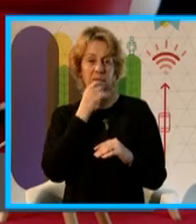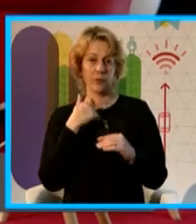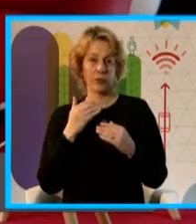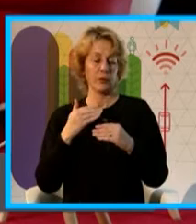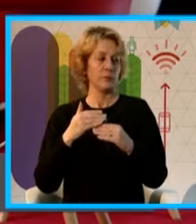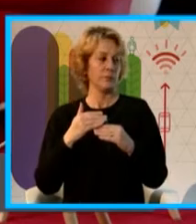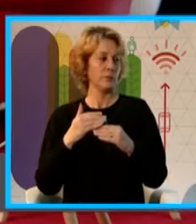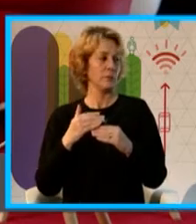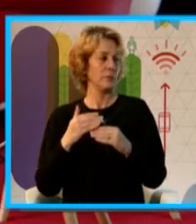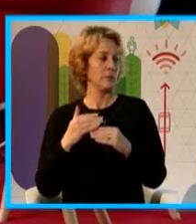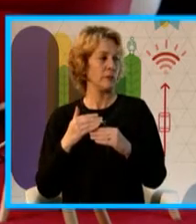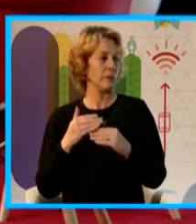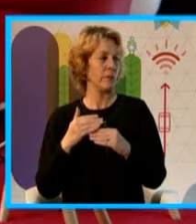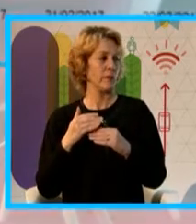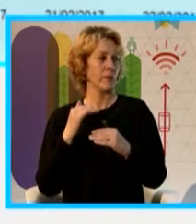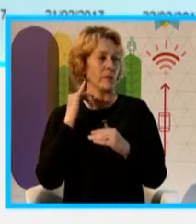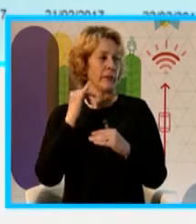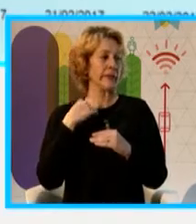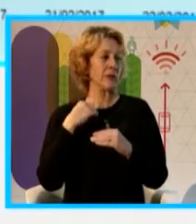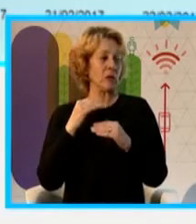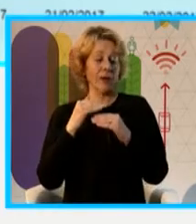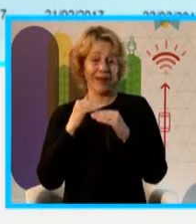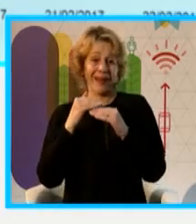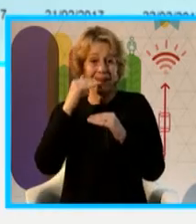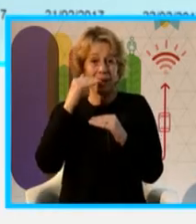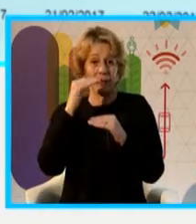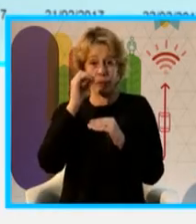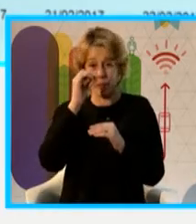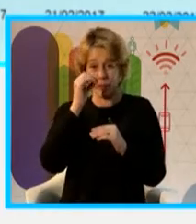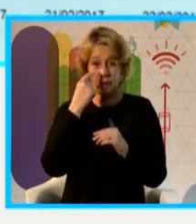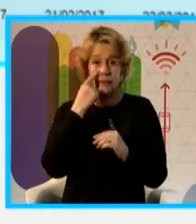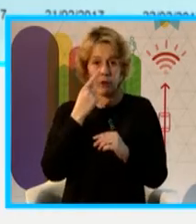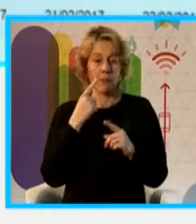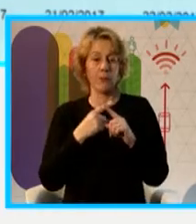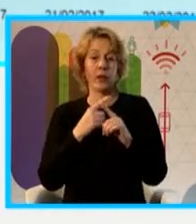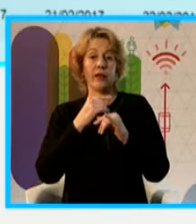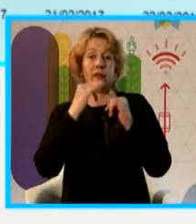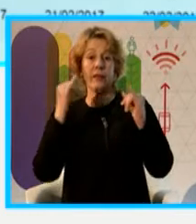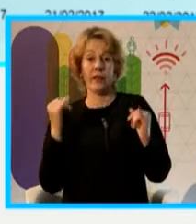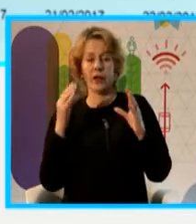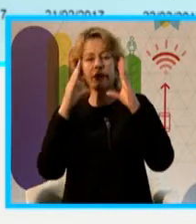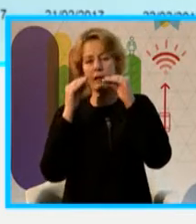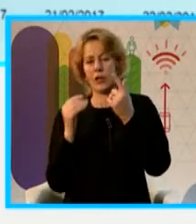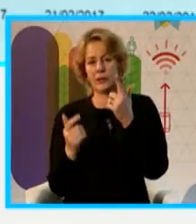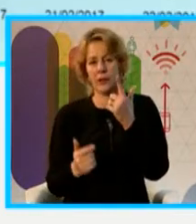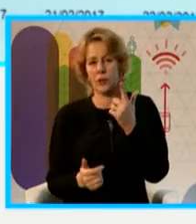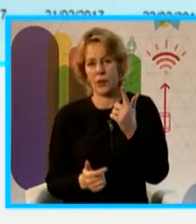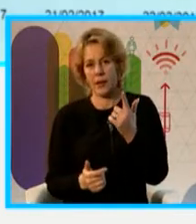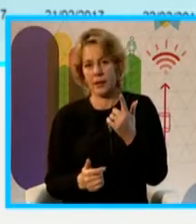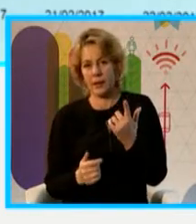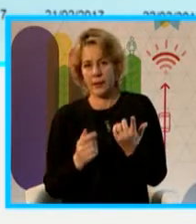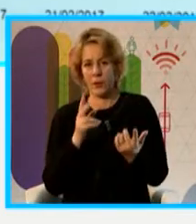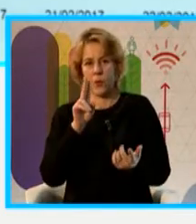no, tengo que mirar para allá, agrando un pedacito, lo que voy a ver es eso, por día, durante la noche, obviamente, tengo radiación